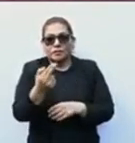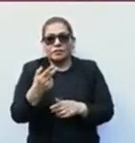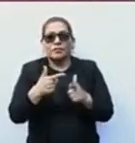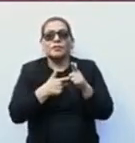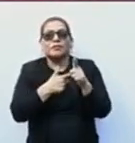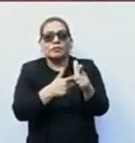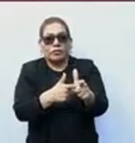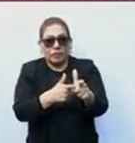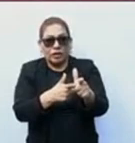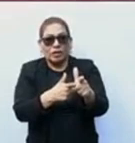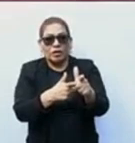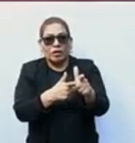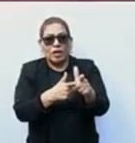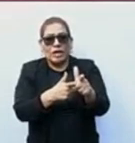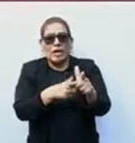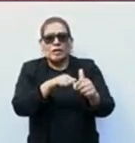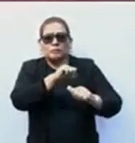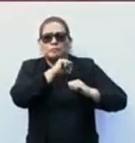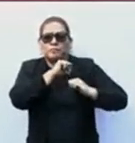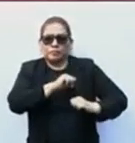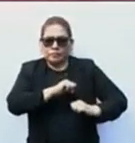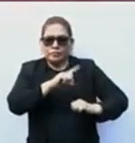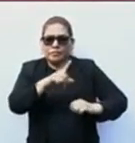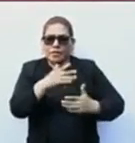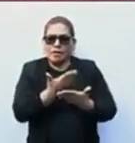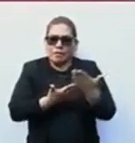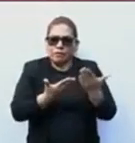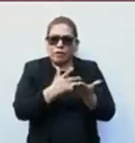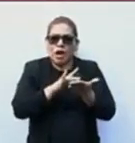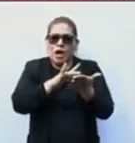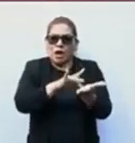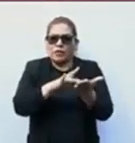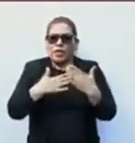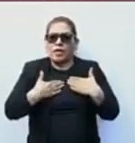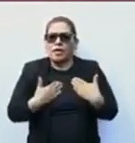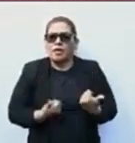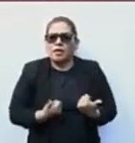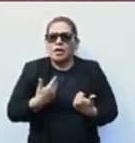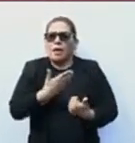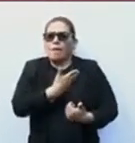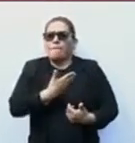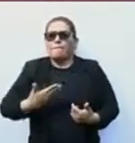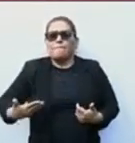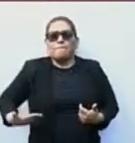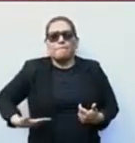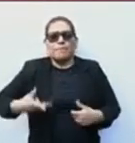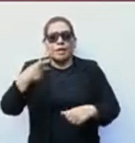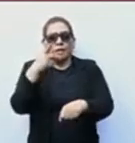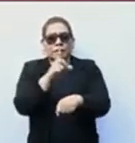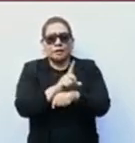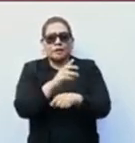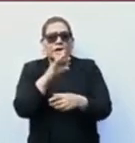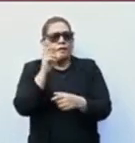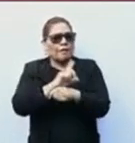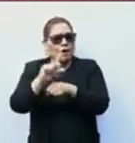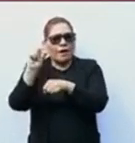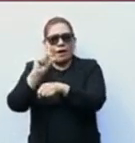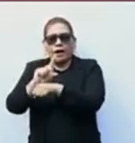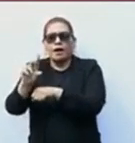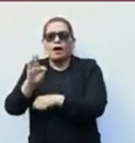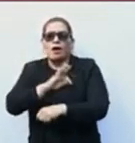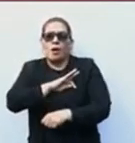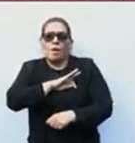con la convicción de servir y entender lo que el presidente nos dice todos los días, que el poder